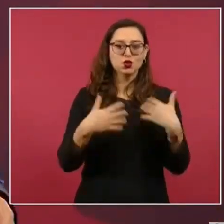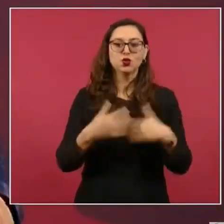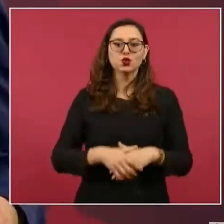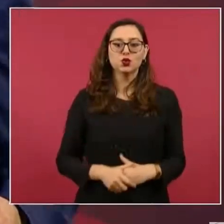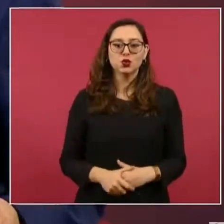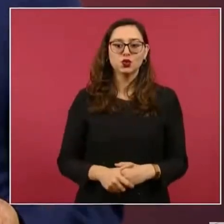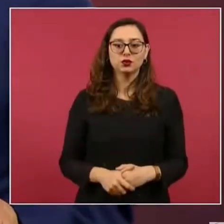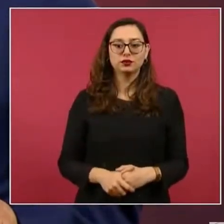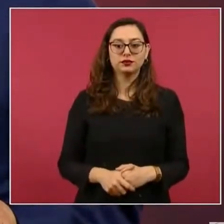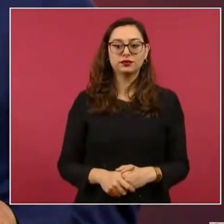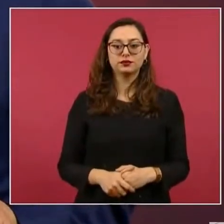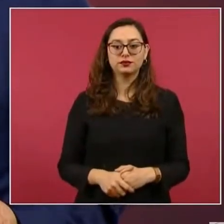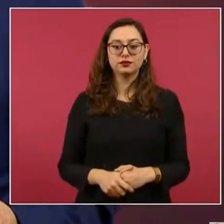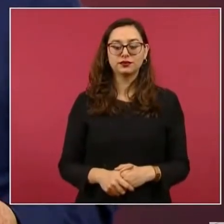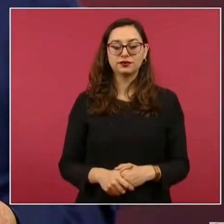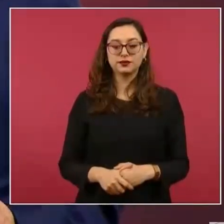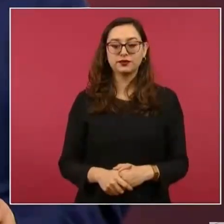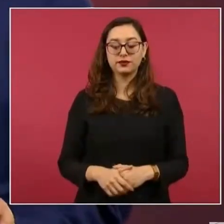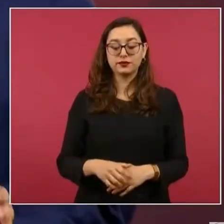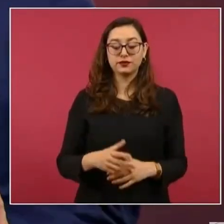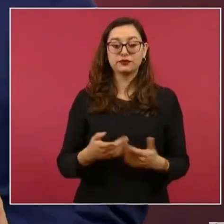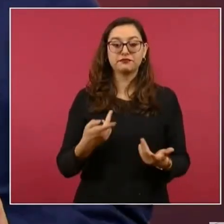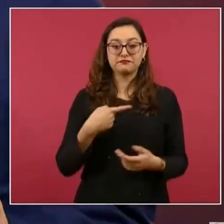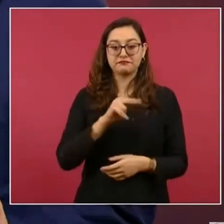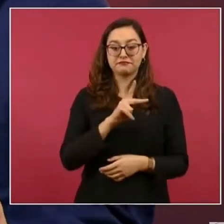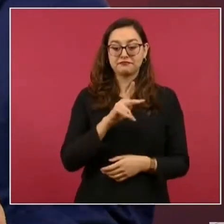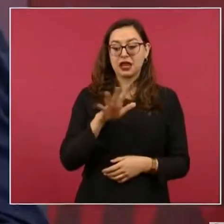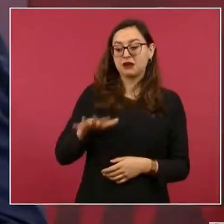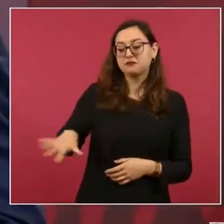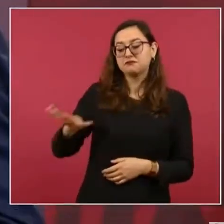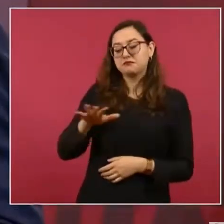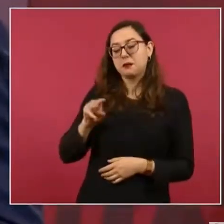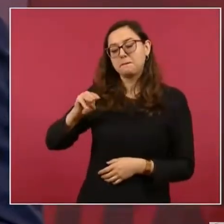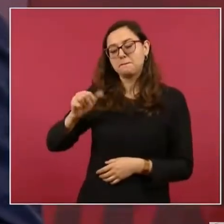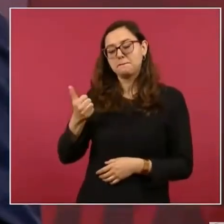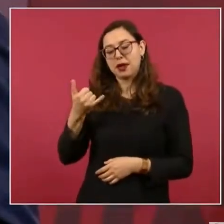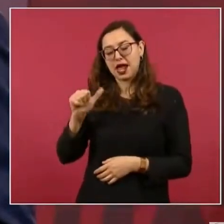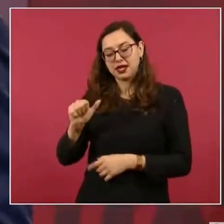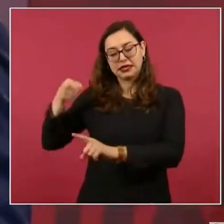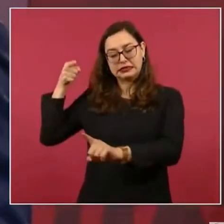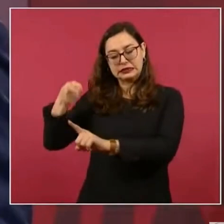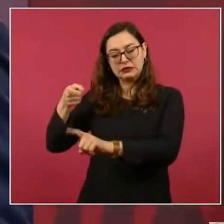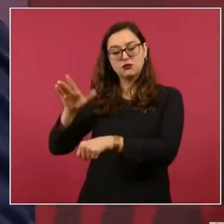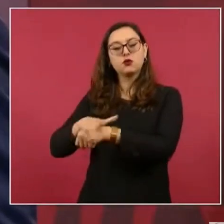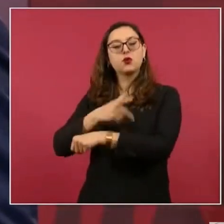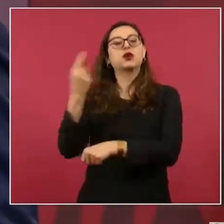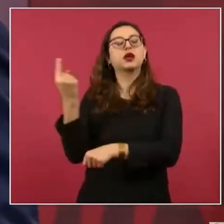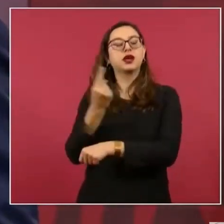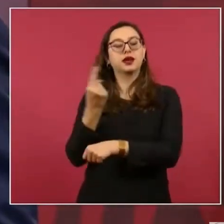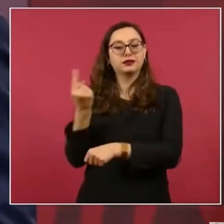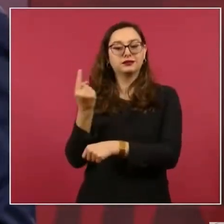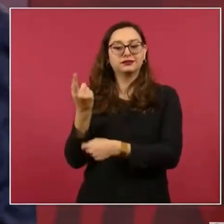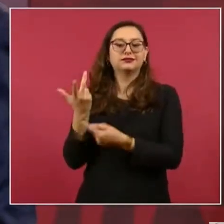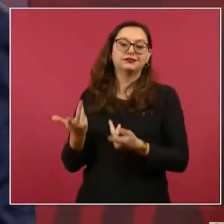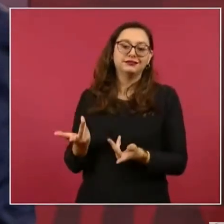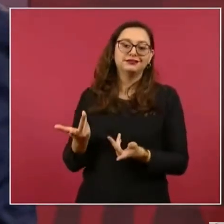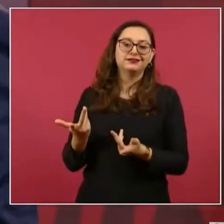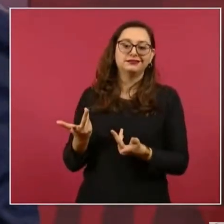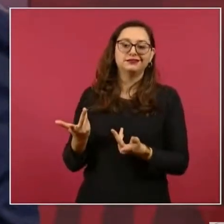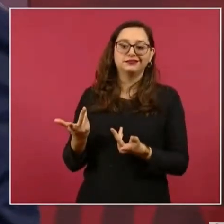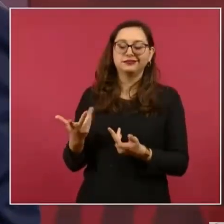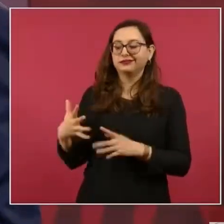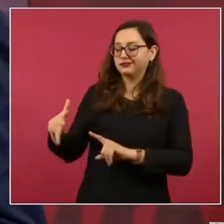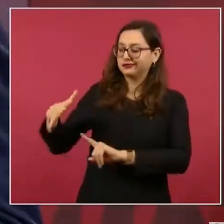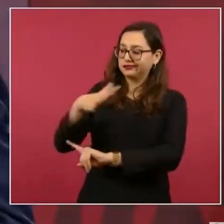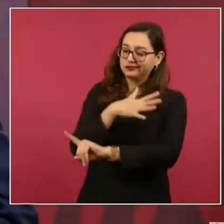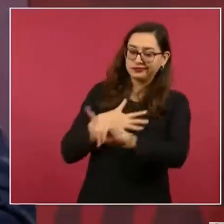aquí se conjugan una serie de factores. Primero, pues, que esta es una nación,